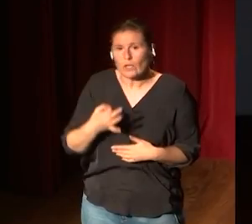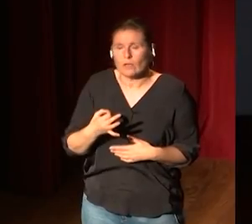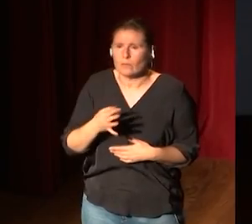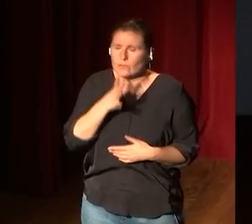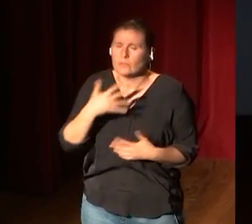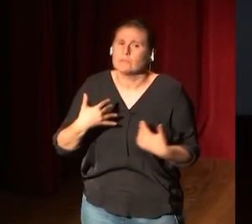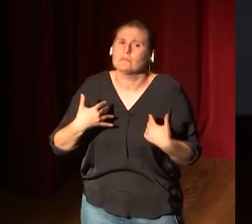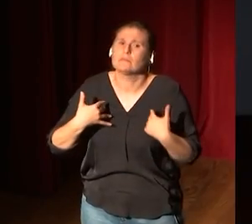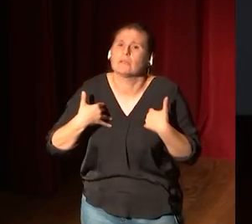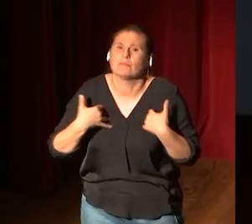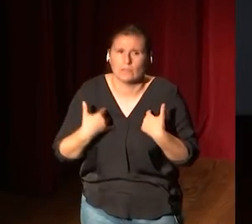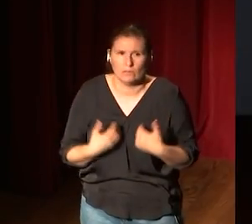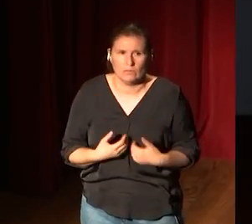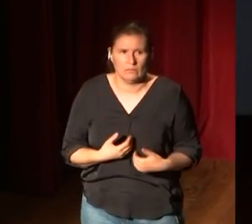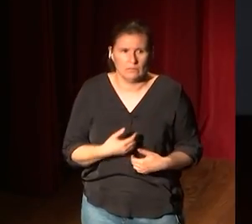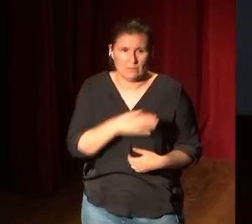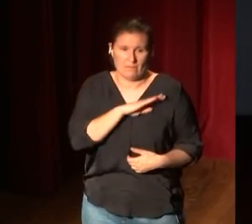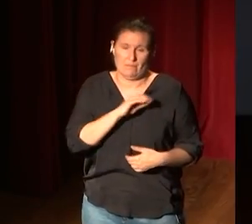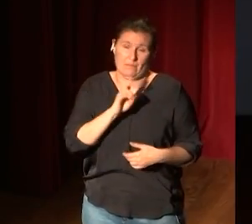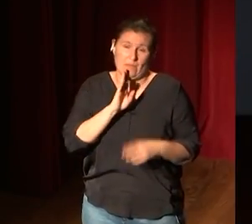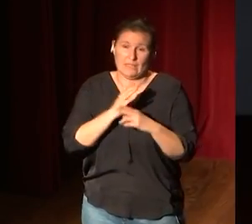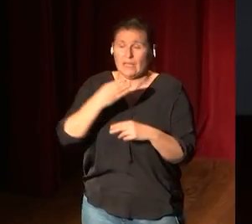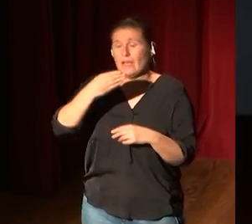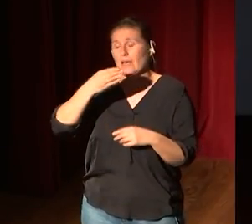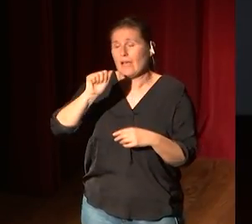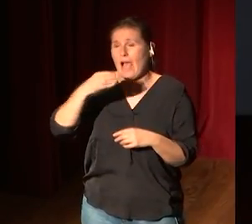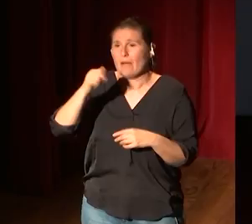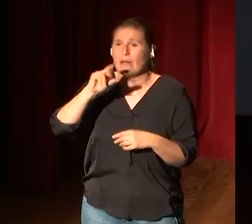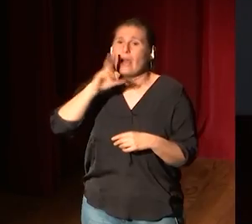sacrificio de Abraham e Isaac es eso